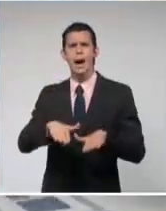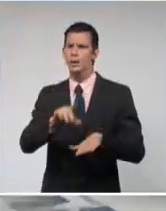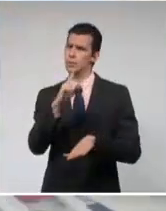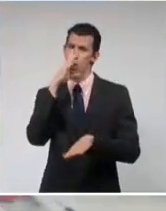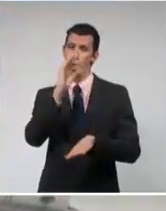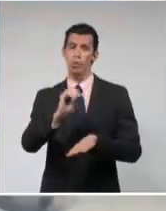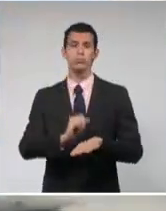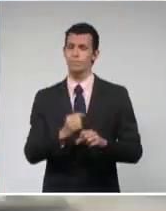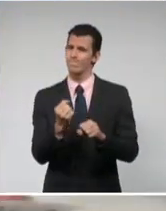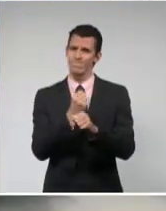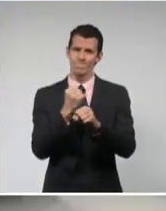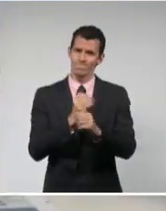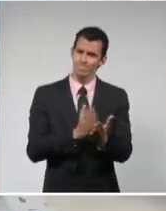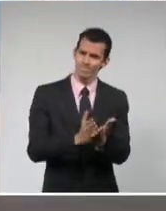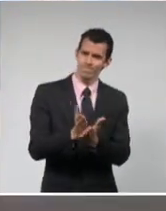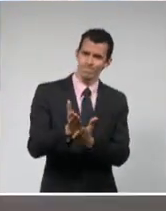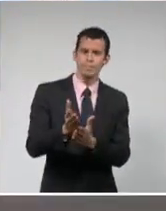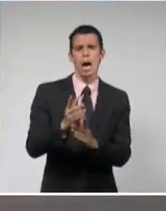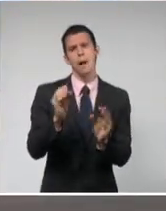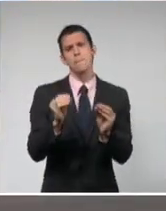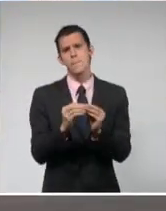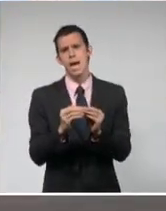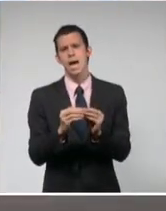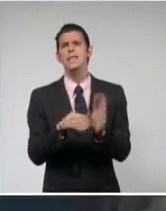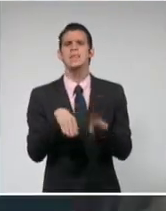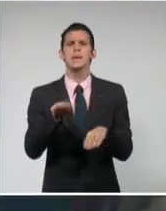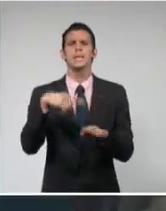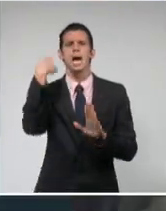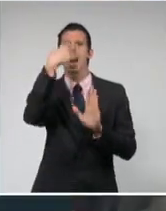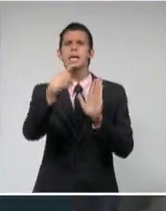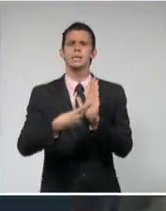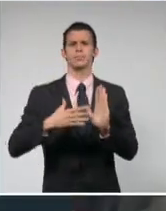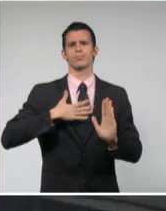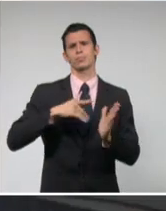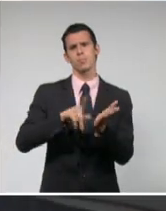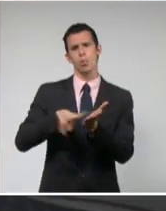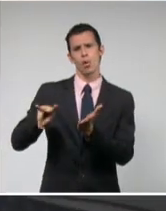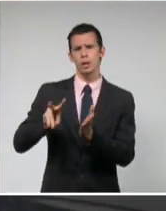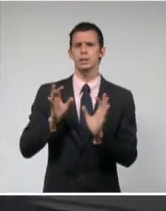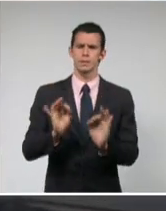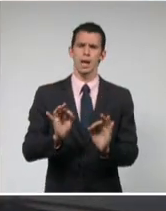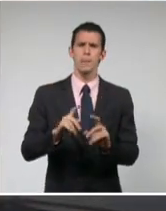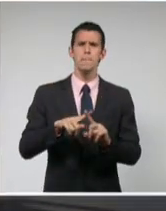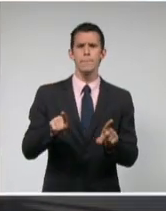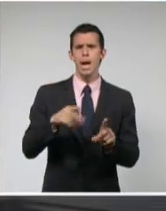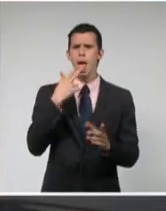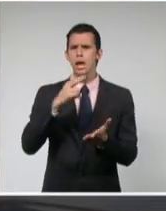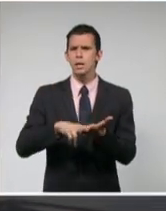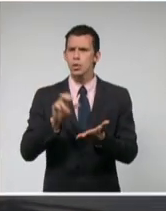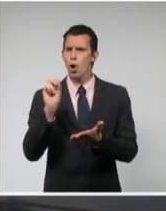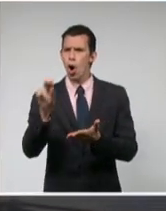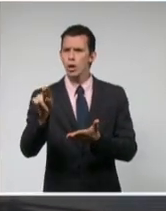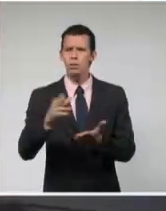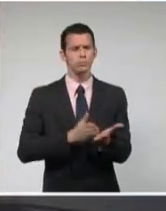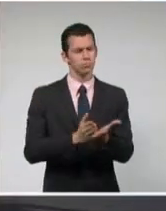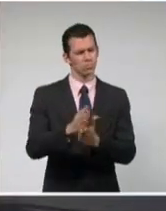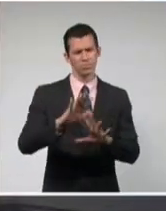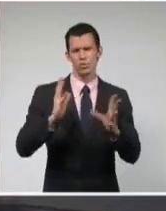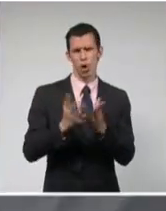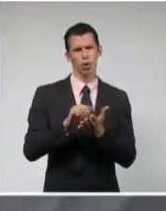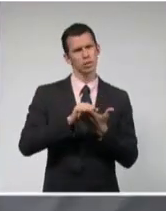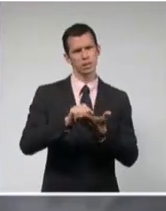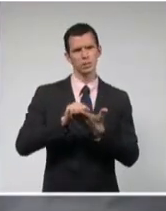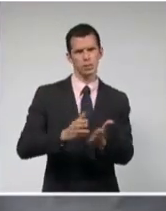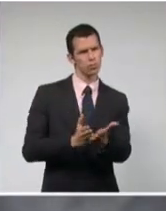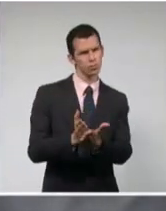y al impacto de la COVID en cada una de las provincias, municipios y territorios del país, el correo ha seguido brindando sus servicios principales.